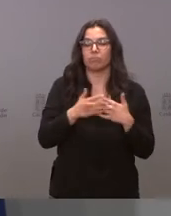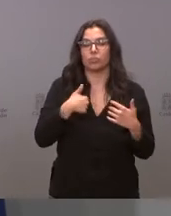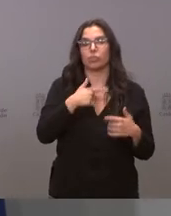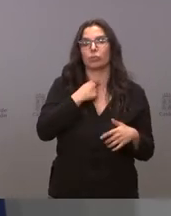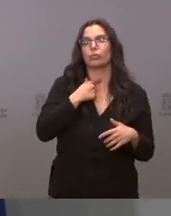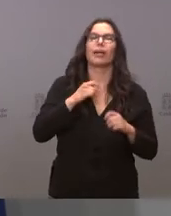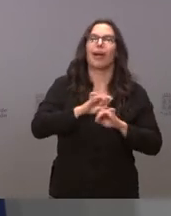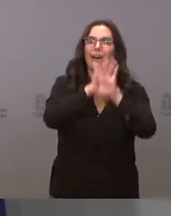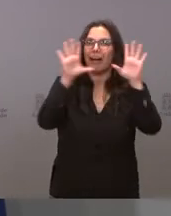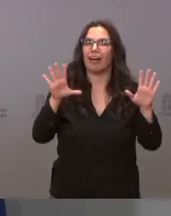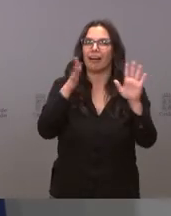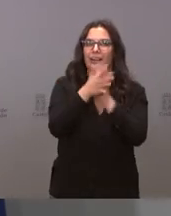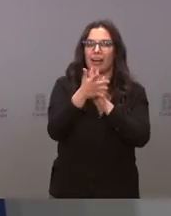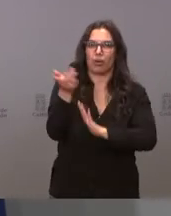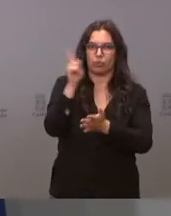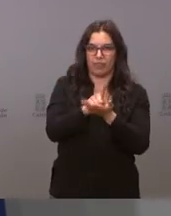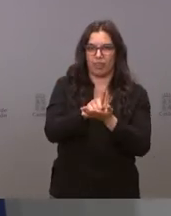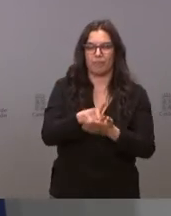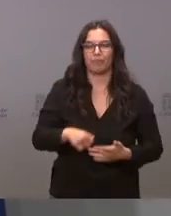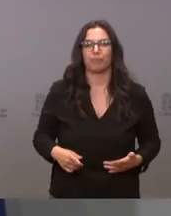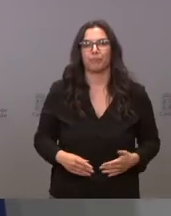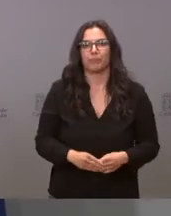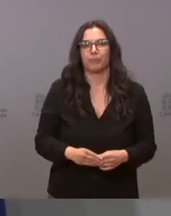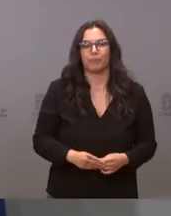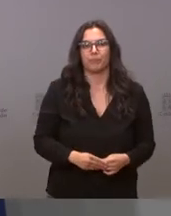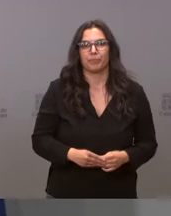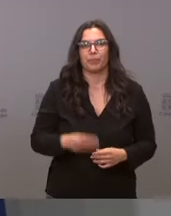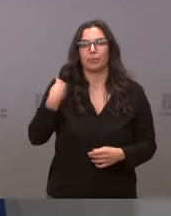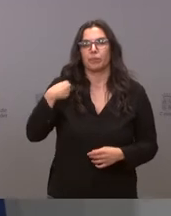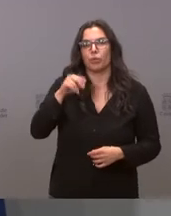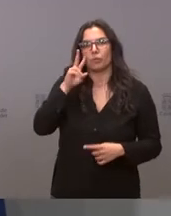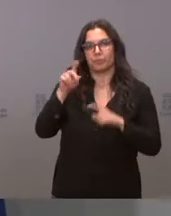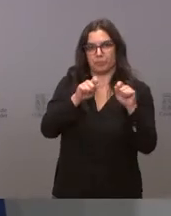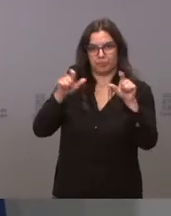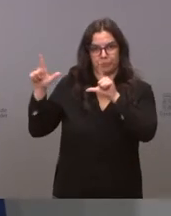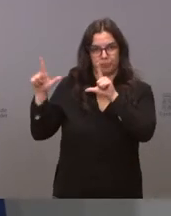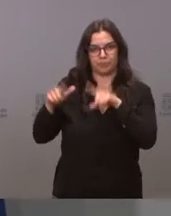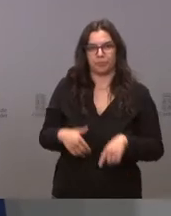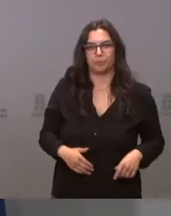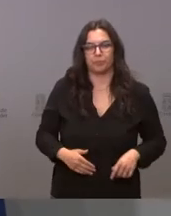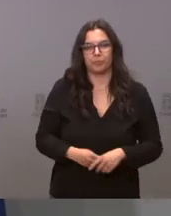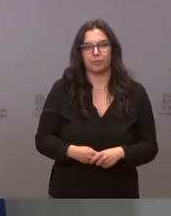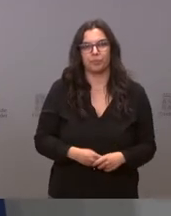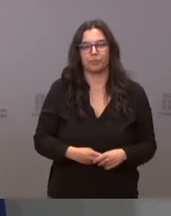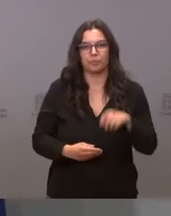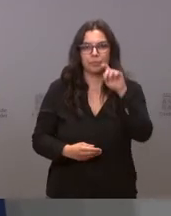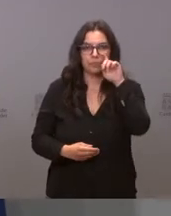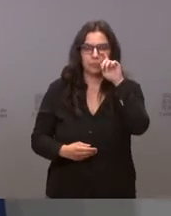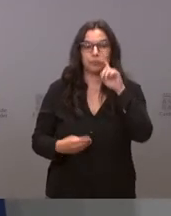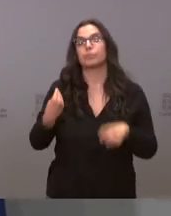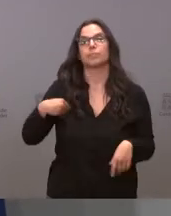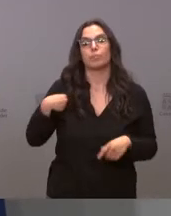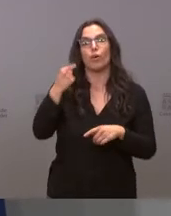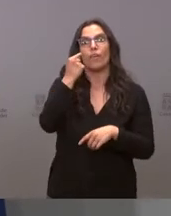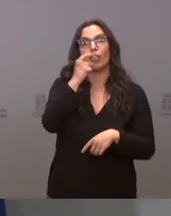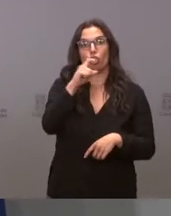aclarar esto una vez más y ahí tienen la diapositiva esta es la llegada de suministros de